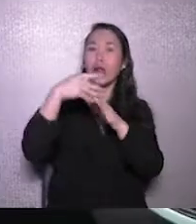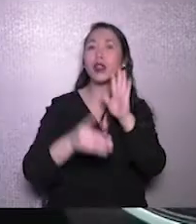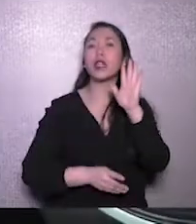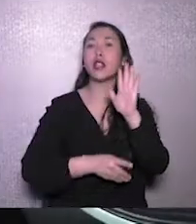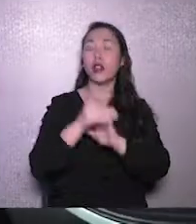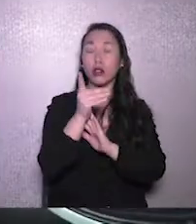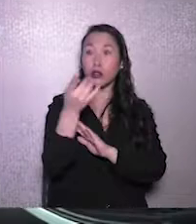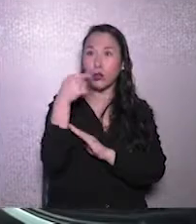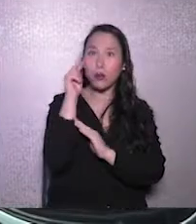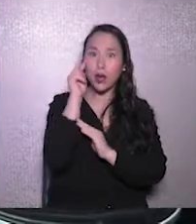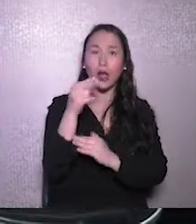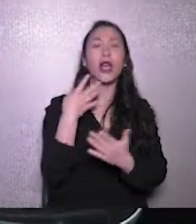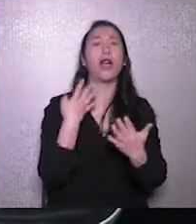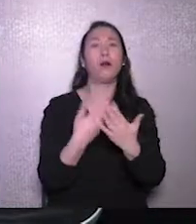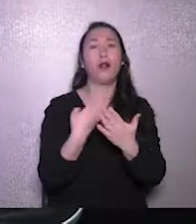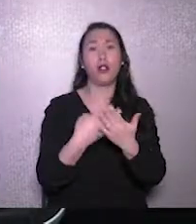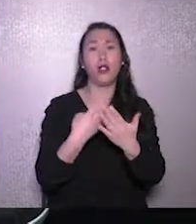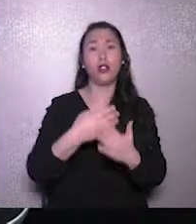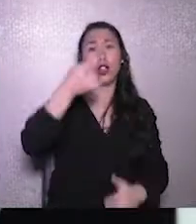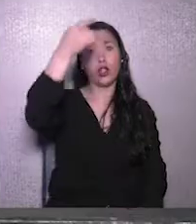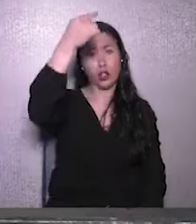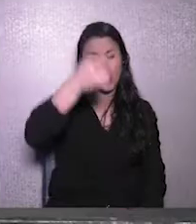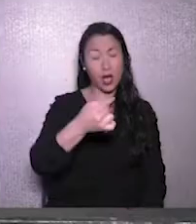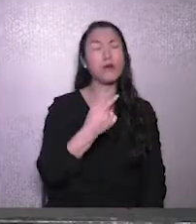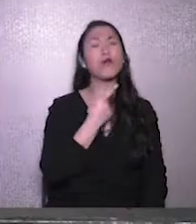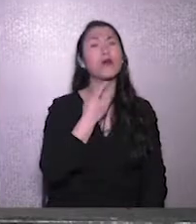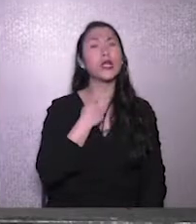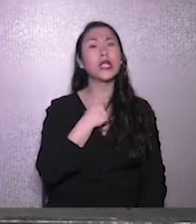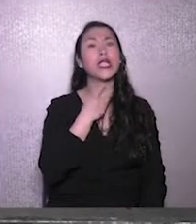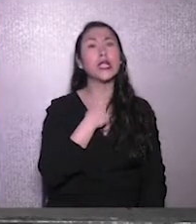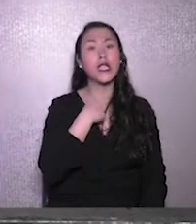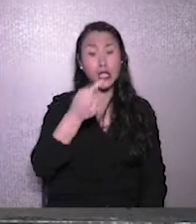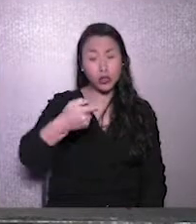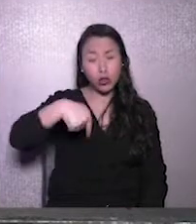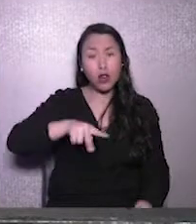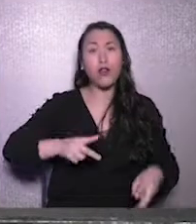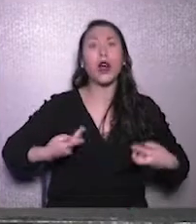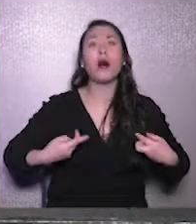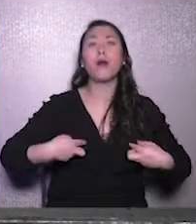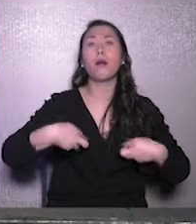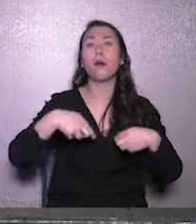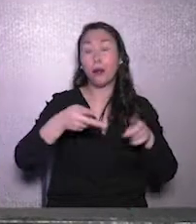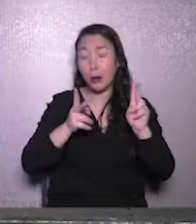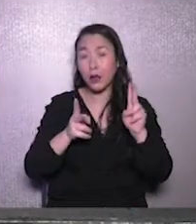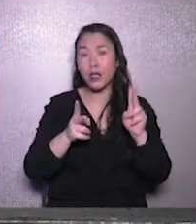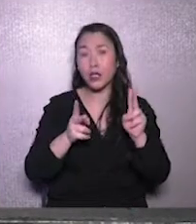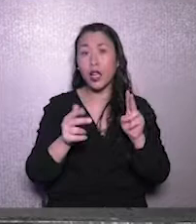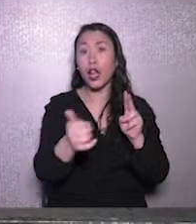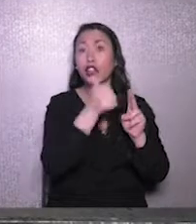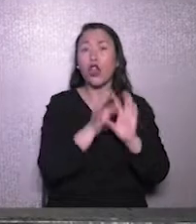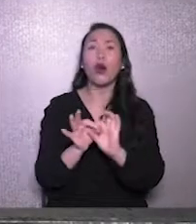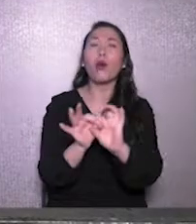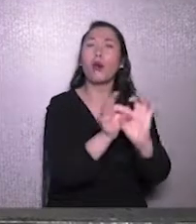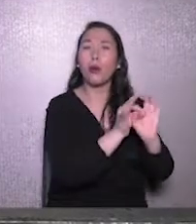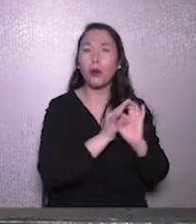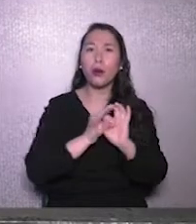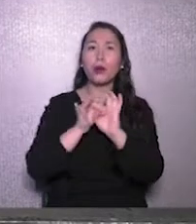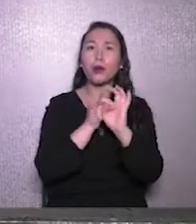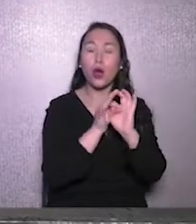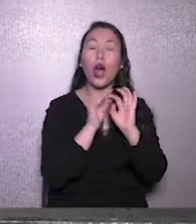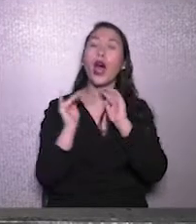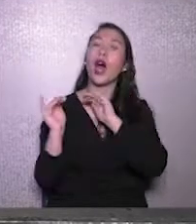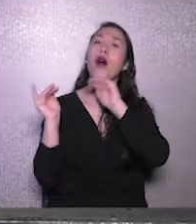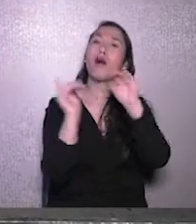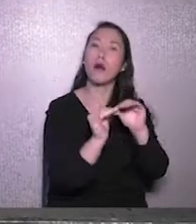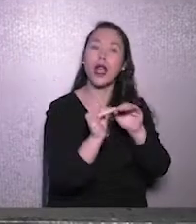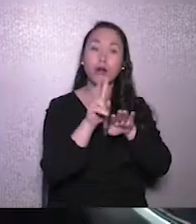saquémosle provecho a eso, la jornada es muy interesante y nos va a permitir, vuelvo a insistir, a todos juntos poder apoyar